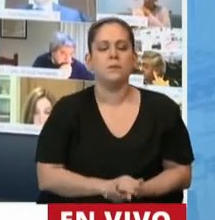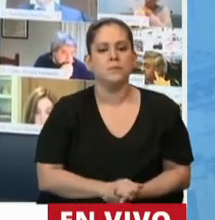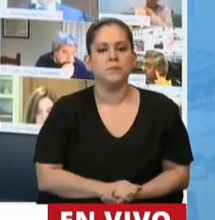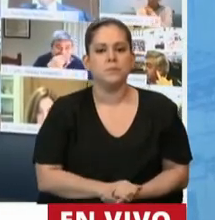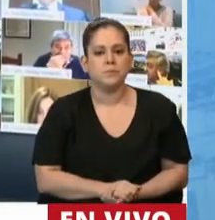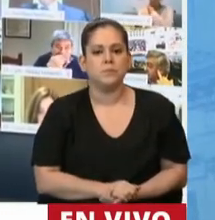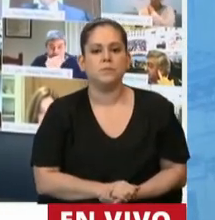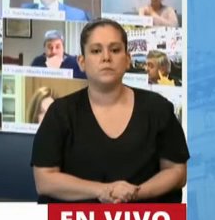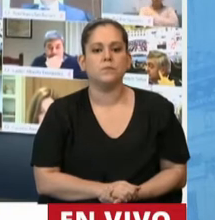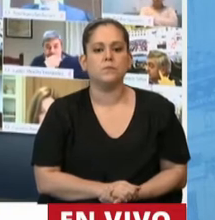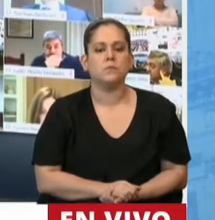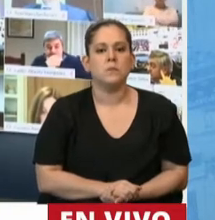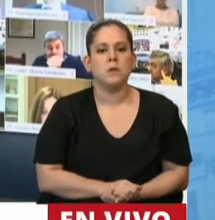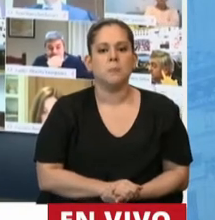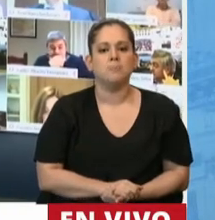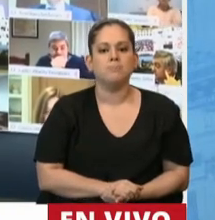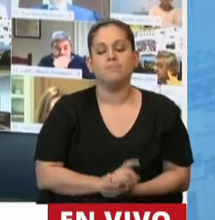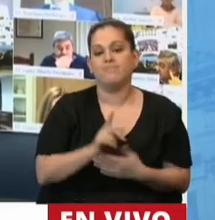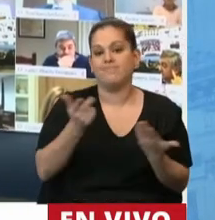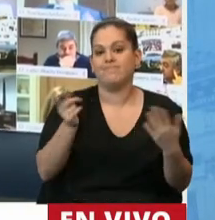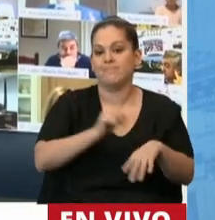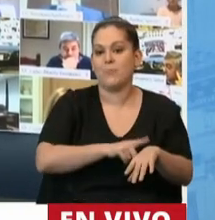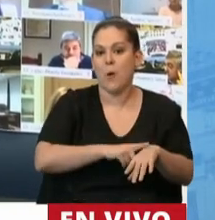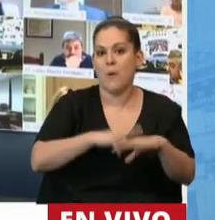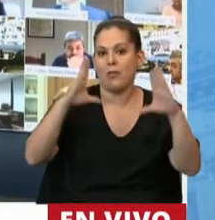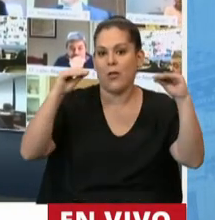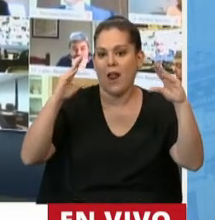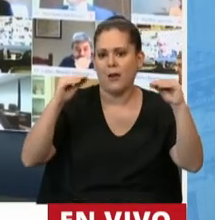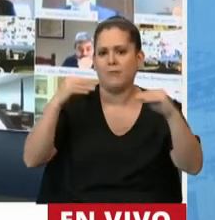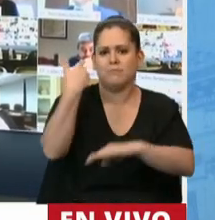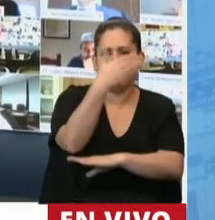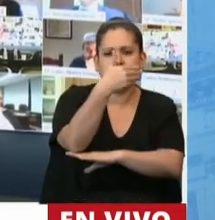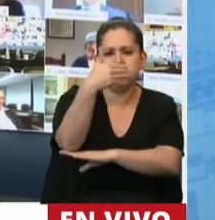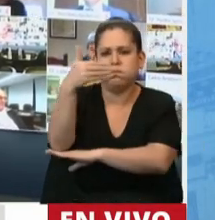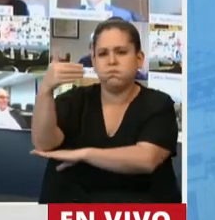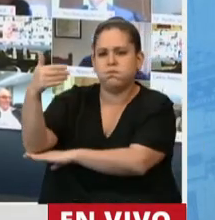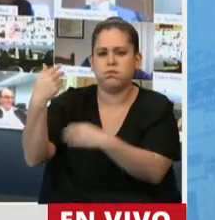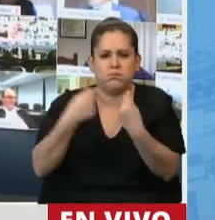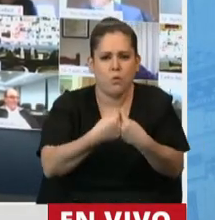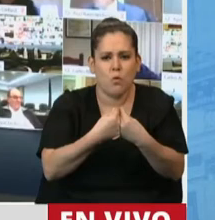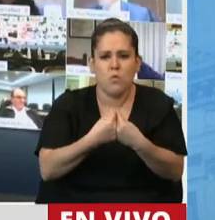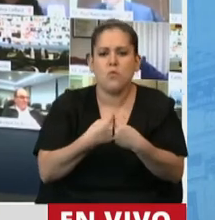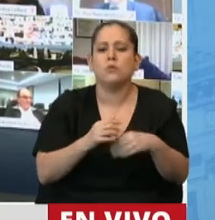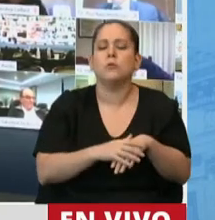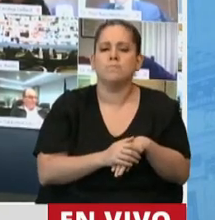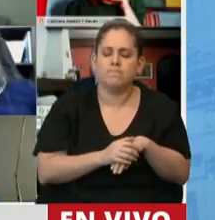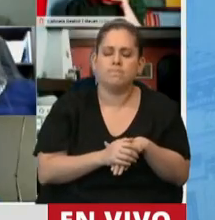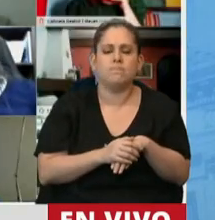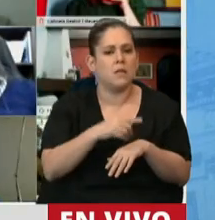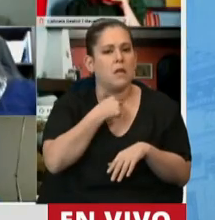Yo, a esta altura de la noche, después de tanto discurso, básicamente quiero hacer hincapié en algunas